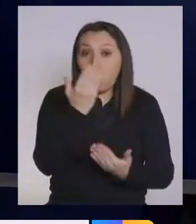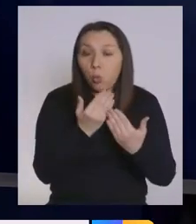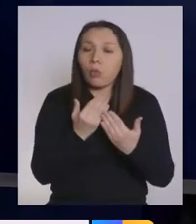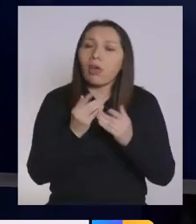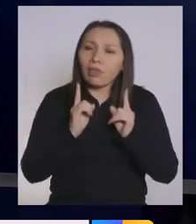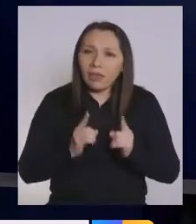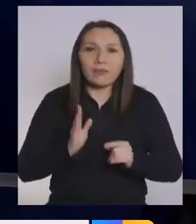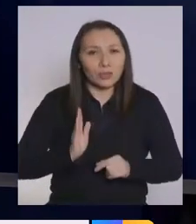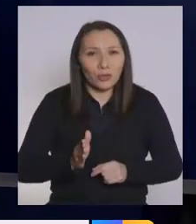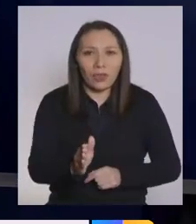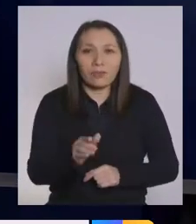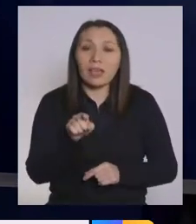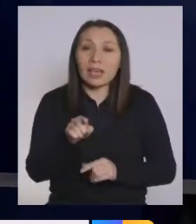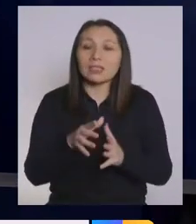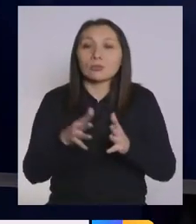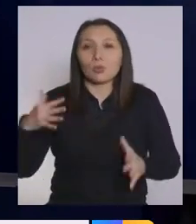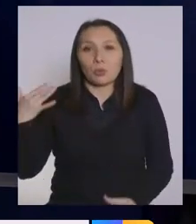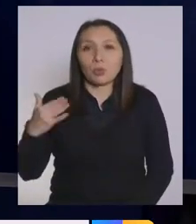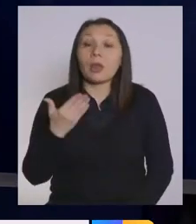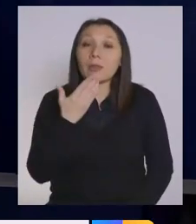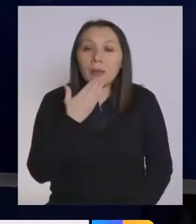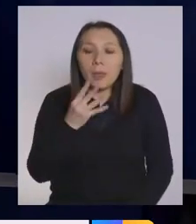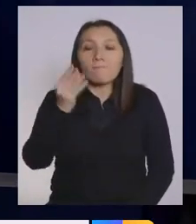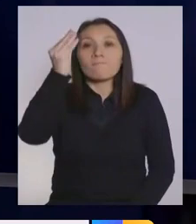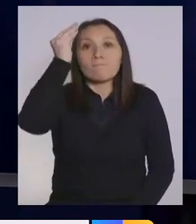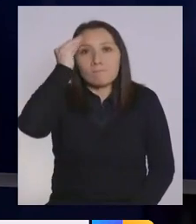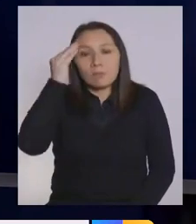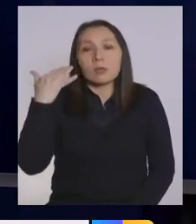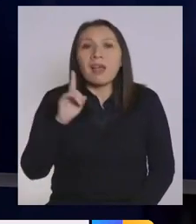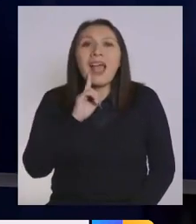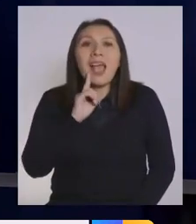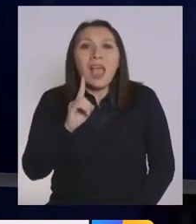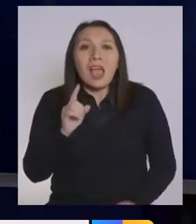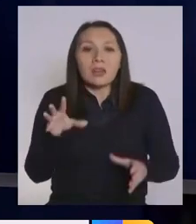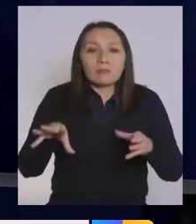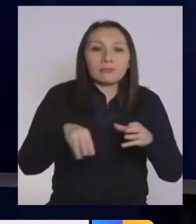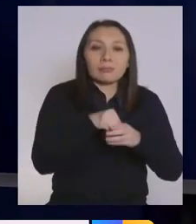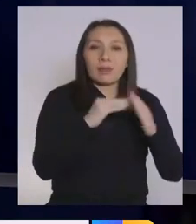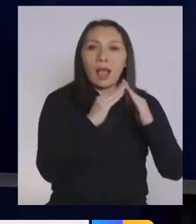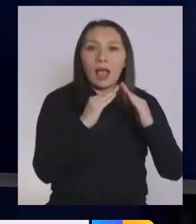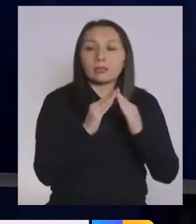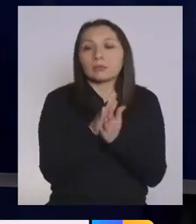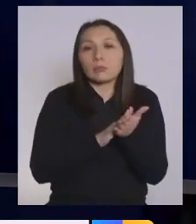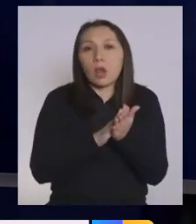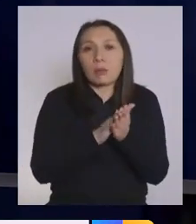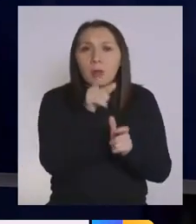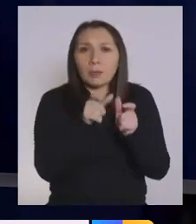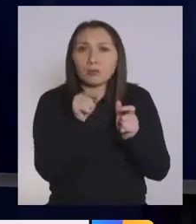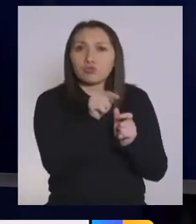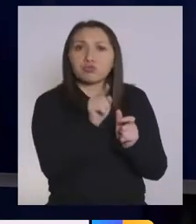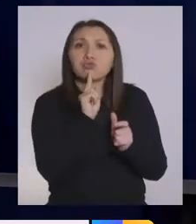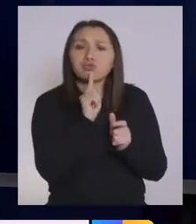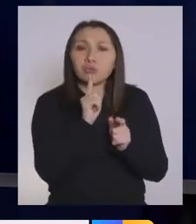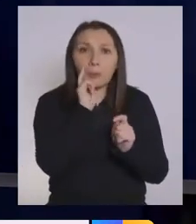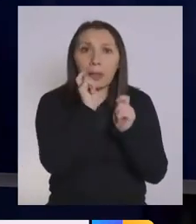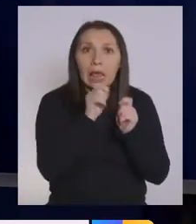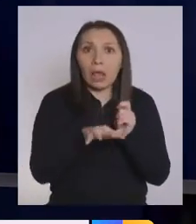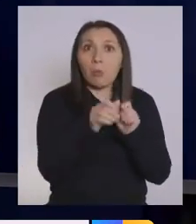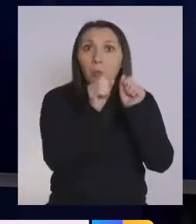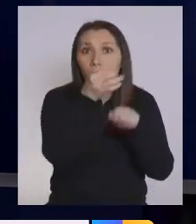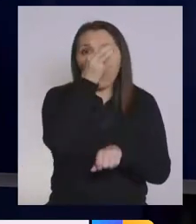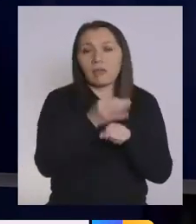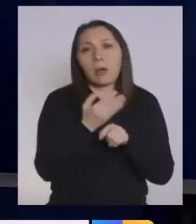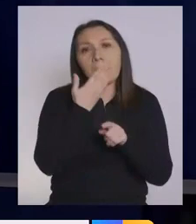cuídense. Eso es importante. Y tomar en consideración también con quién viven los niños. Si los niños viven con personas que tienen situaciones de riesgo,